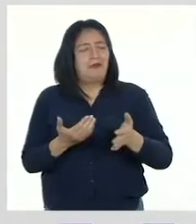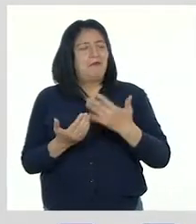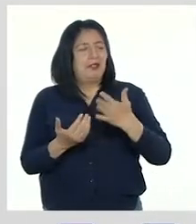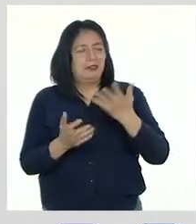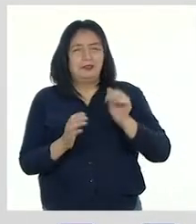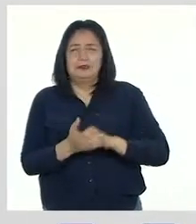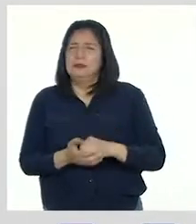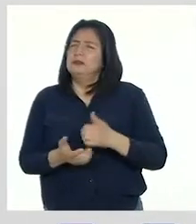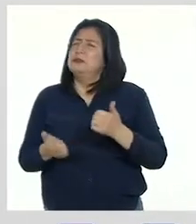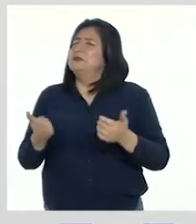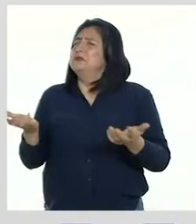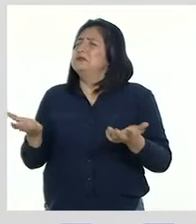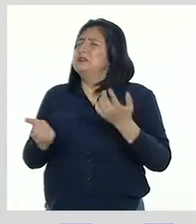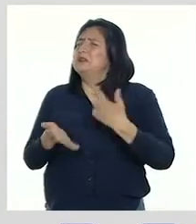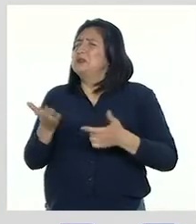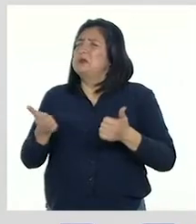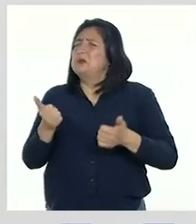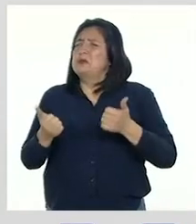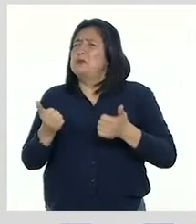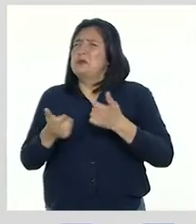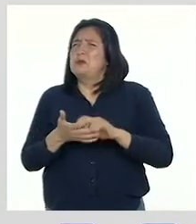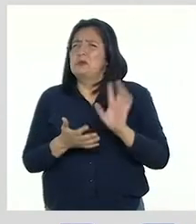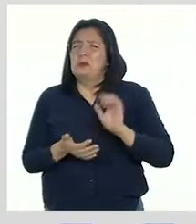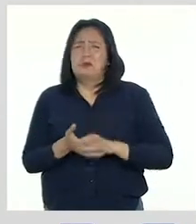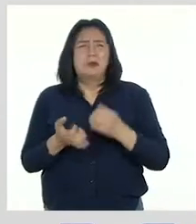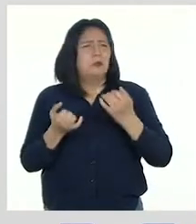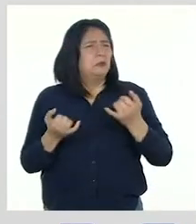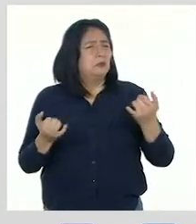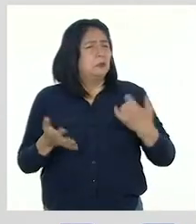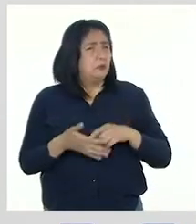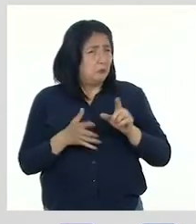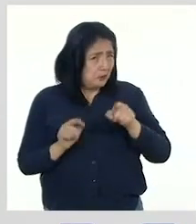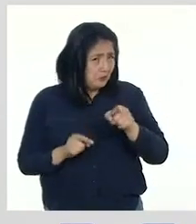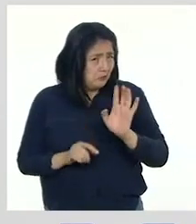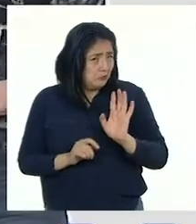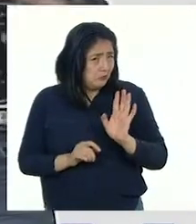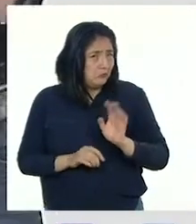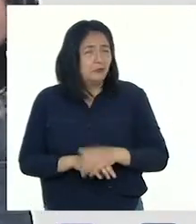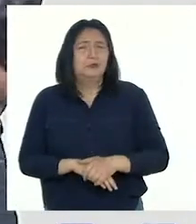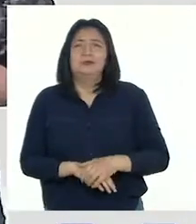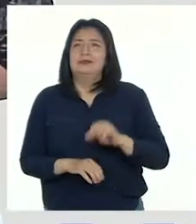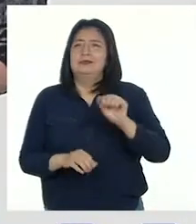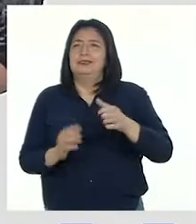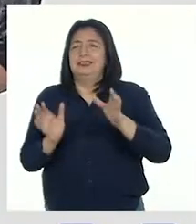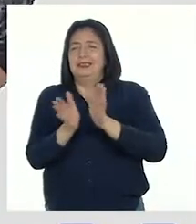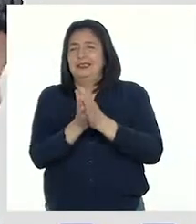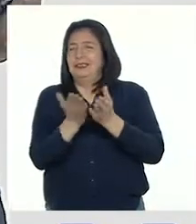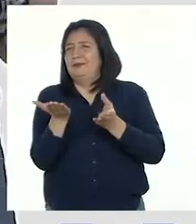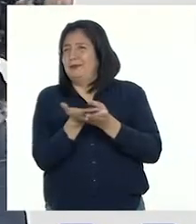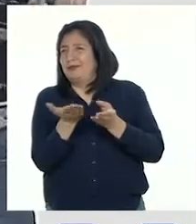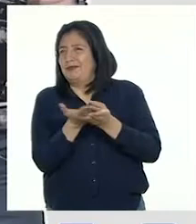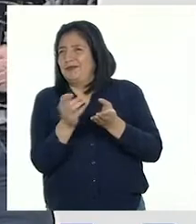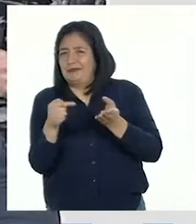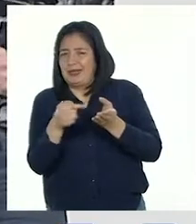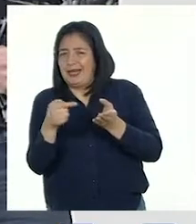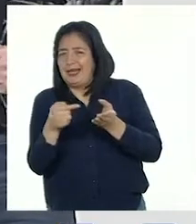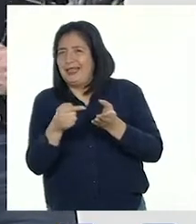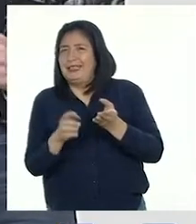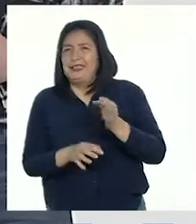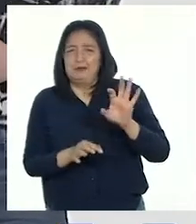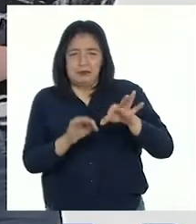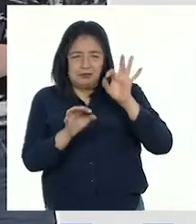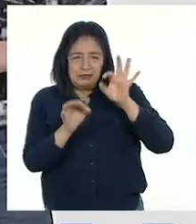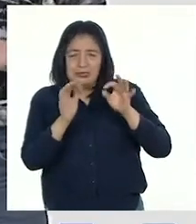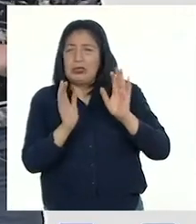fácil. ¿Cuál será nuestro principal instrumento para esto? El portafolio, porque ahí hemos